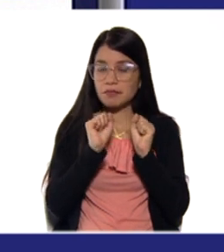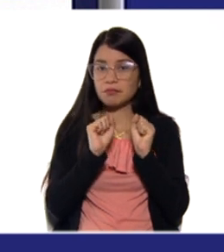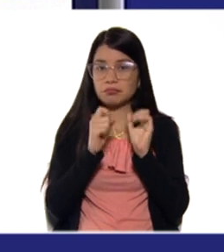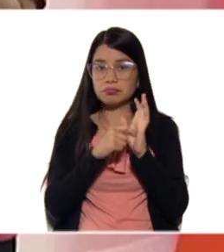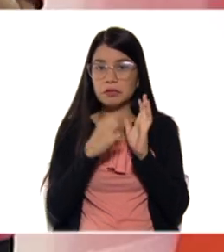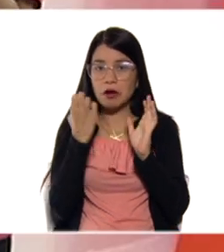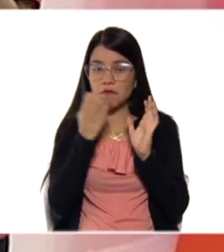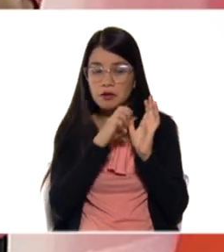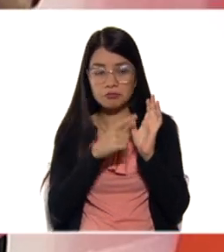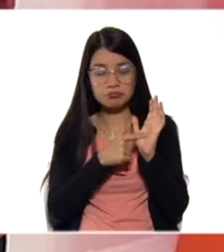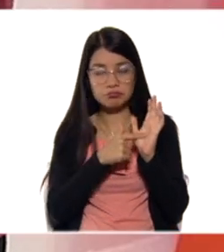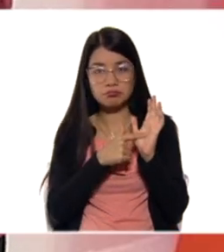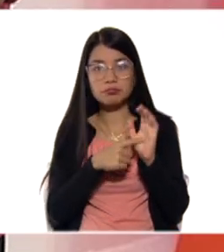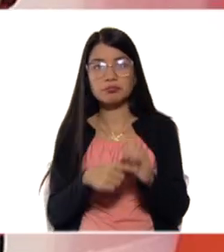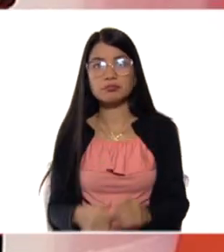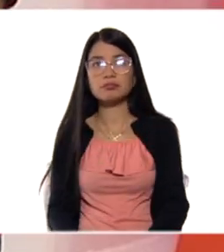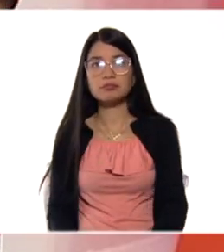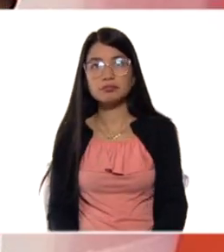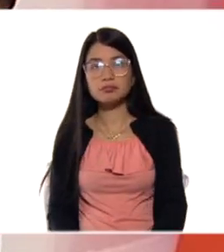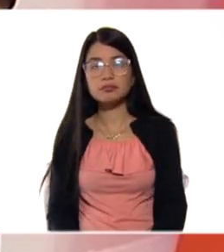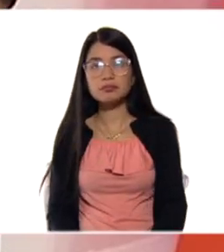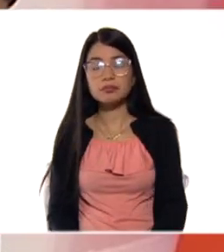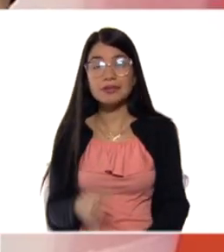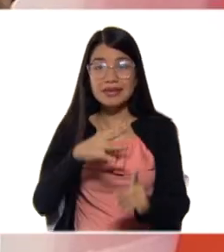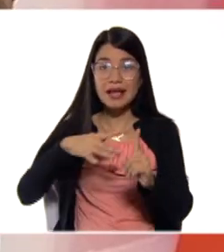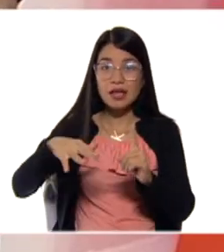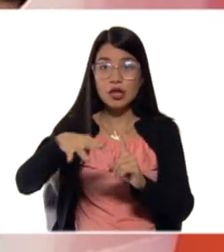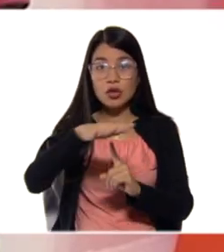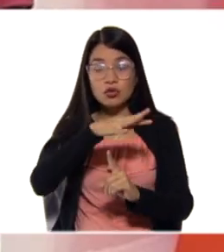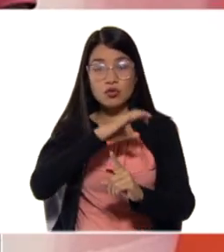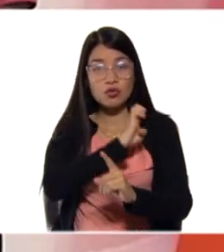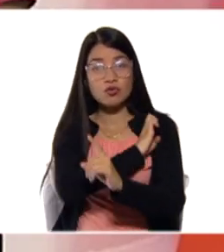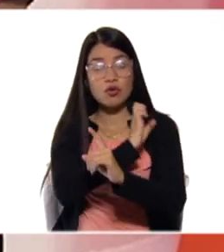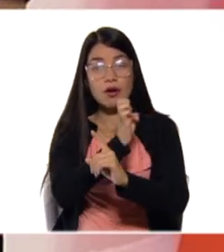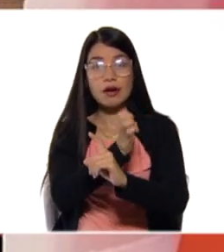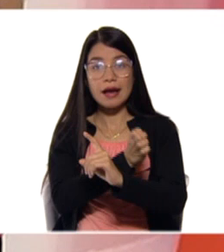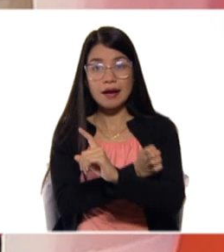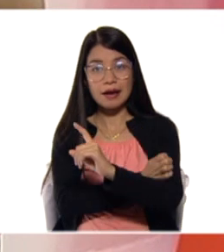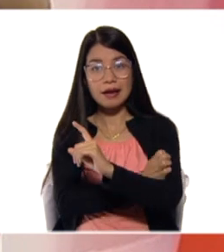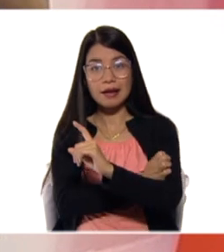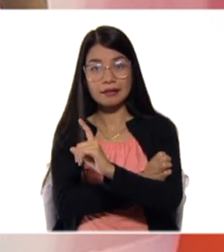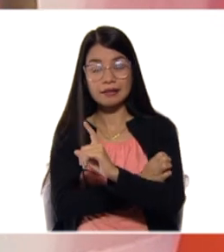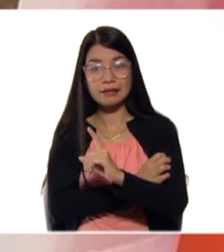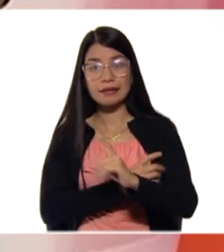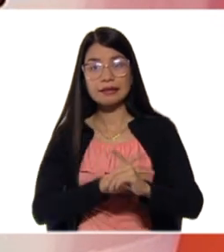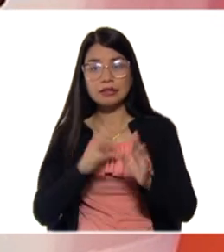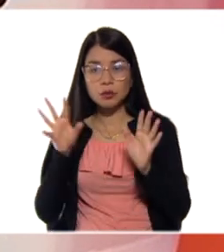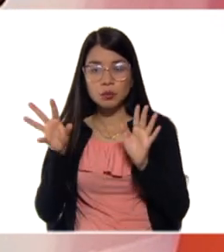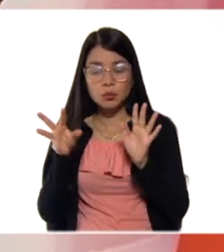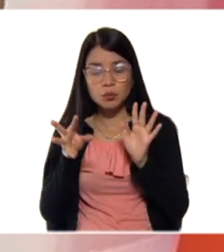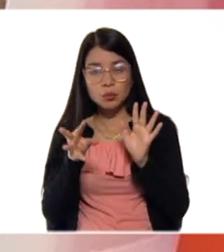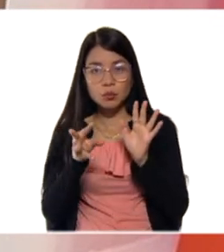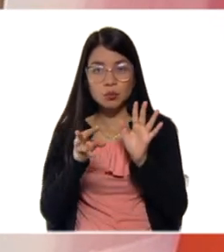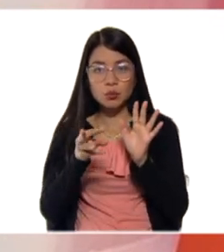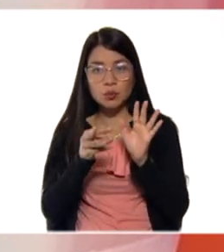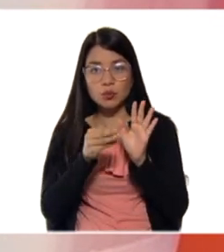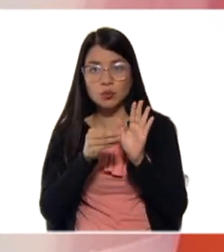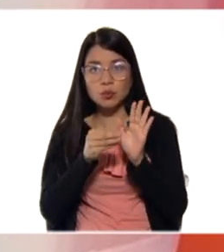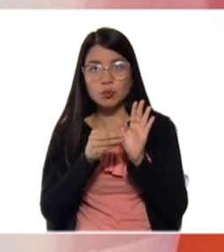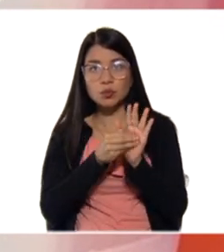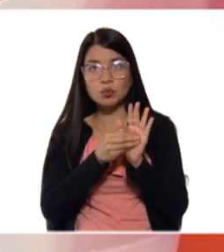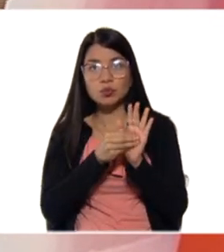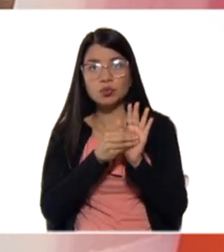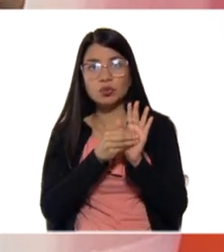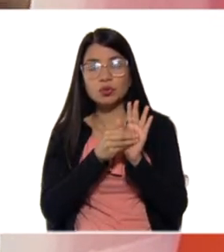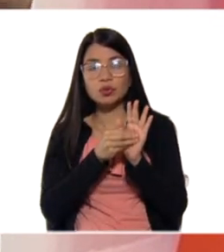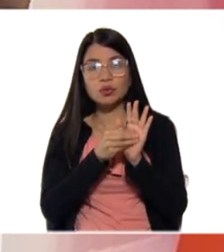Ellos absorben energía de ese entorno. Él está cocinando en el horno, alrededor hay una cantidad de